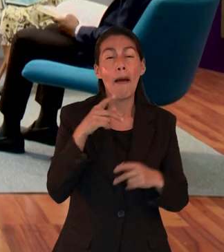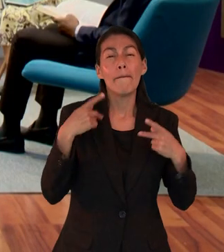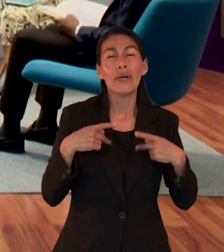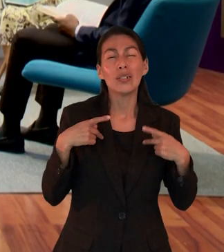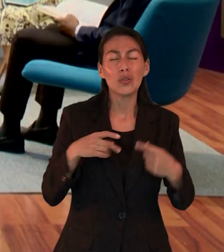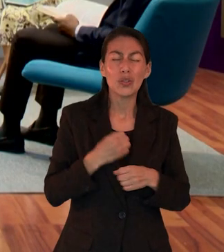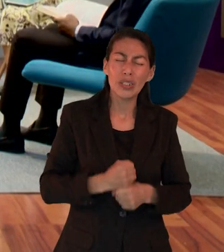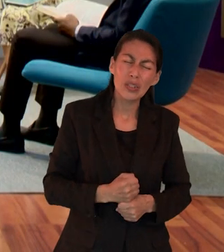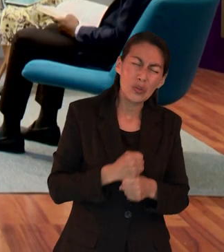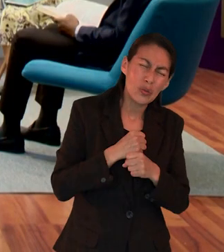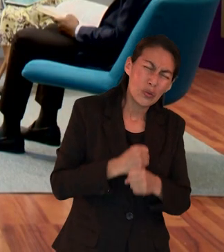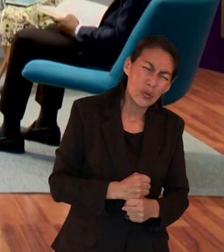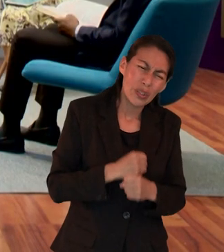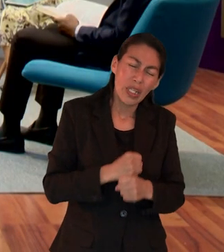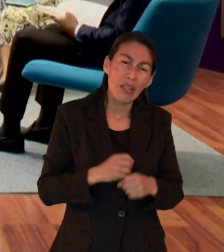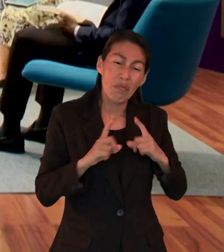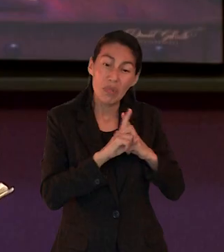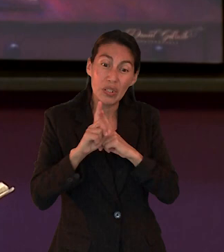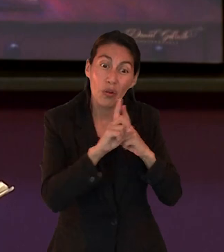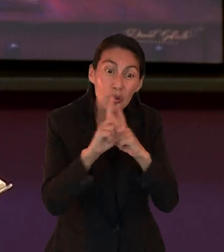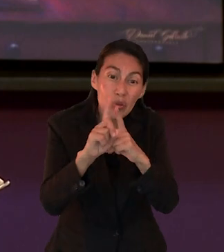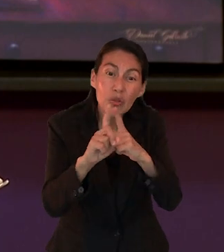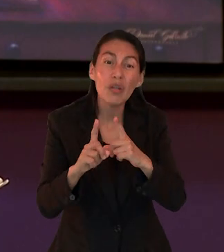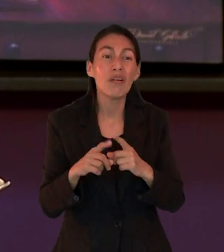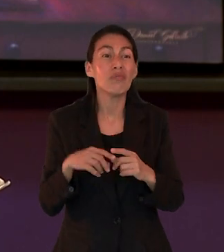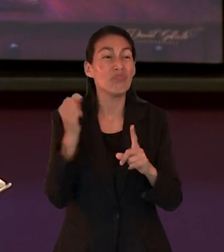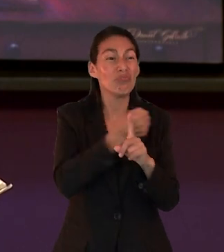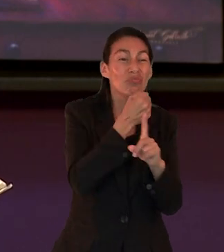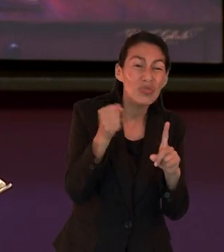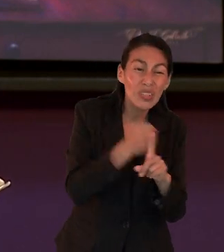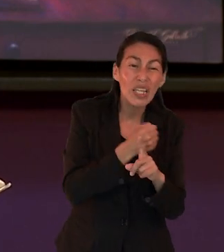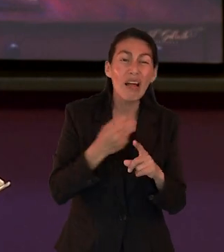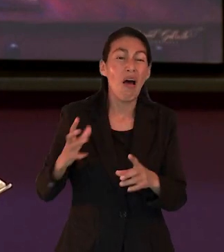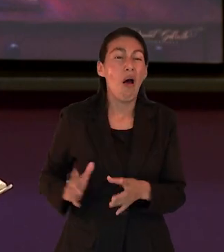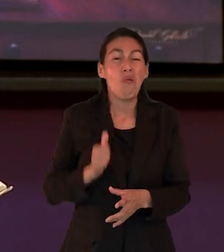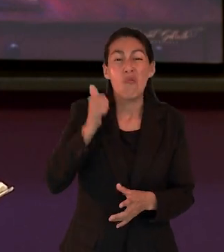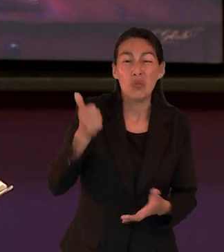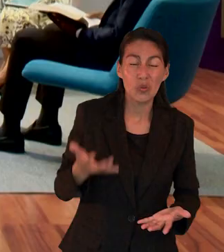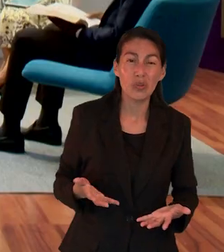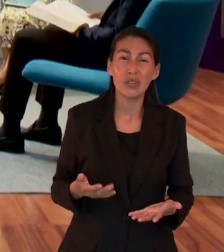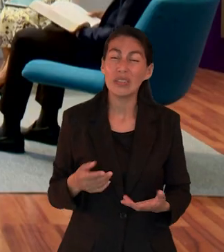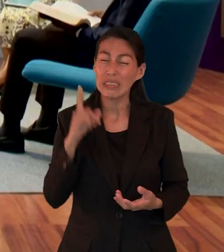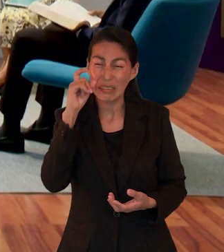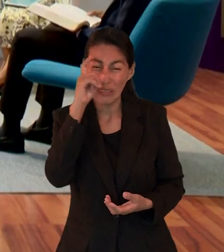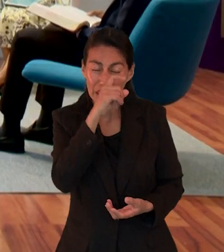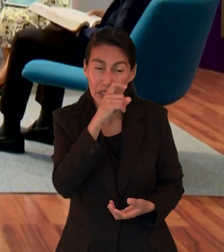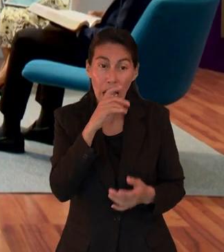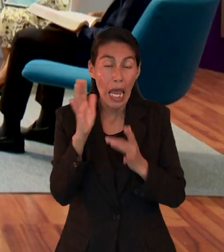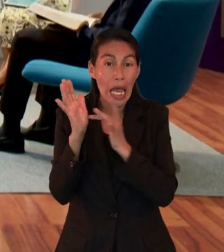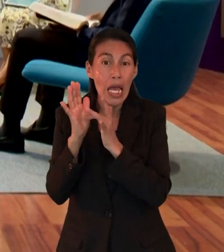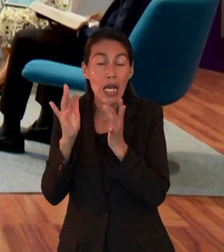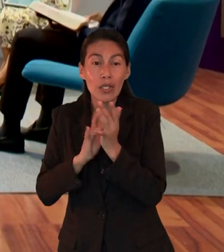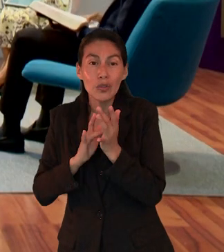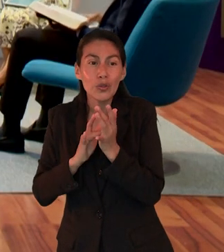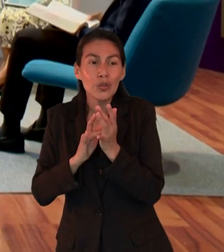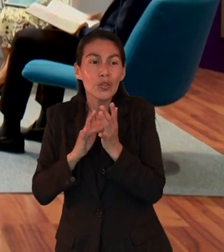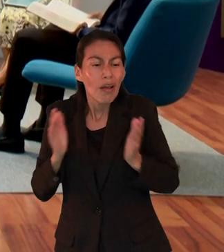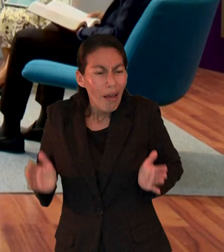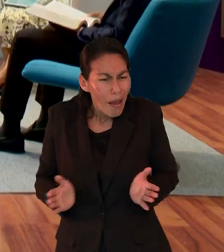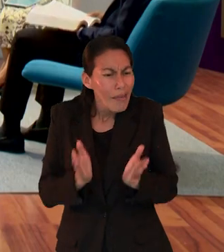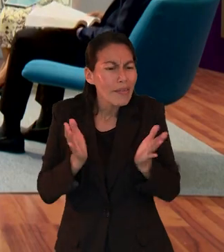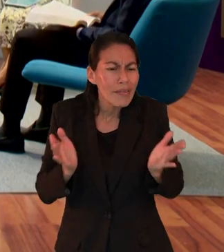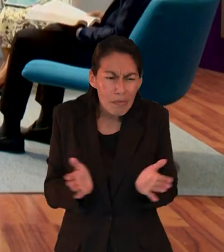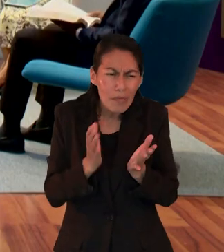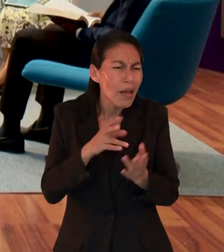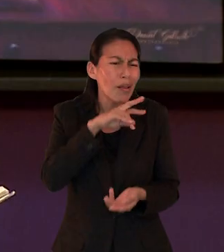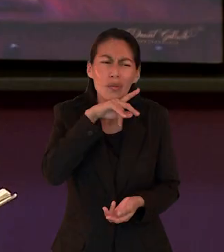Hebreos esta carta fue escrita porque los cristianos estaban sufriendo persecución maltratos o abusos entonces Pablo los está exhortando a que